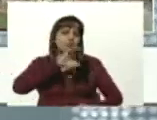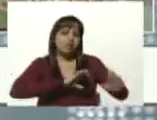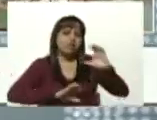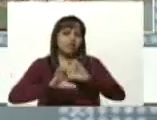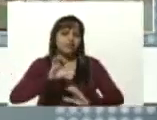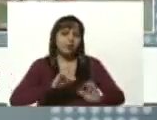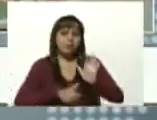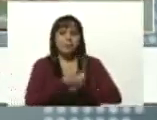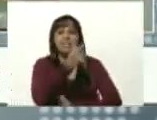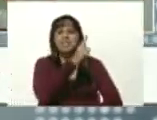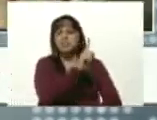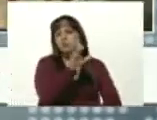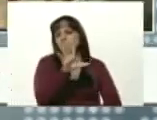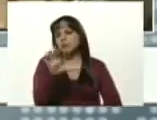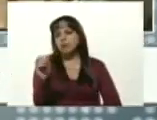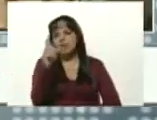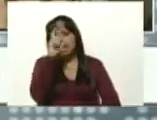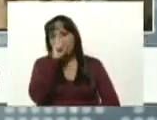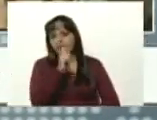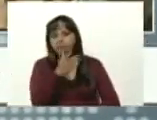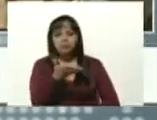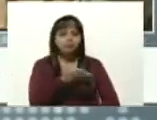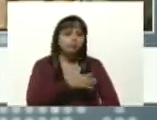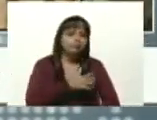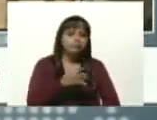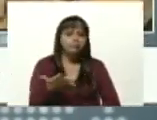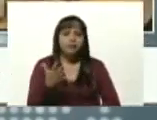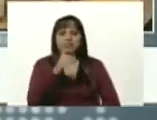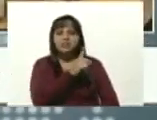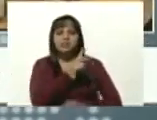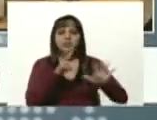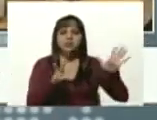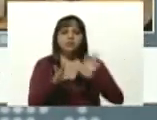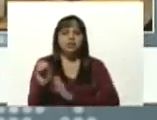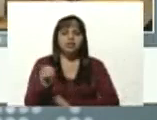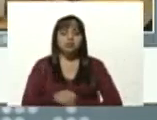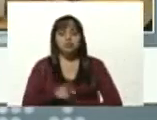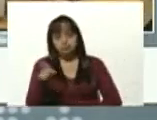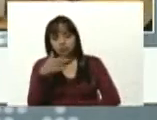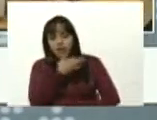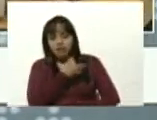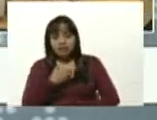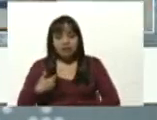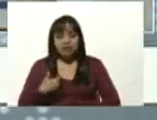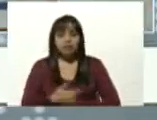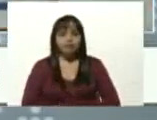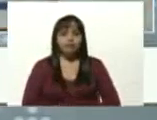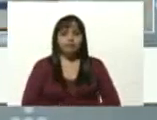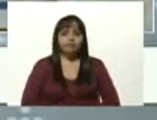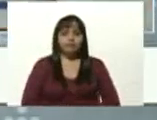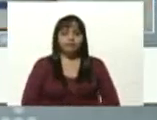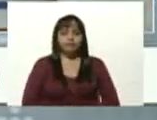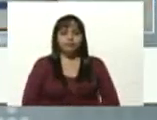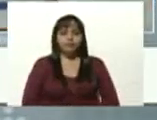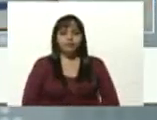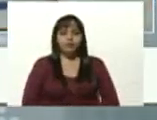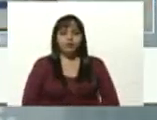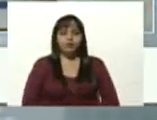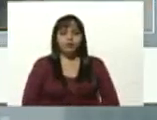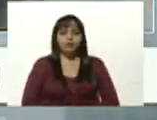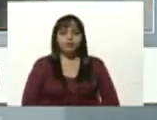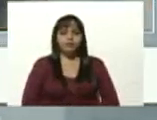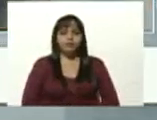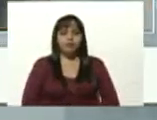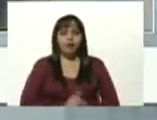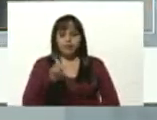y 170 y si usted quiere Hipólito Abreu tú que eres marxista leinista